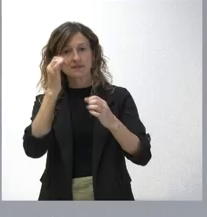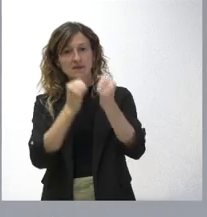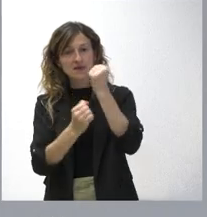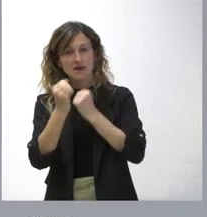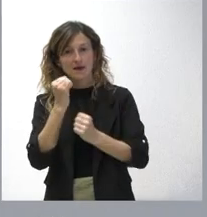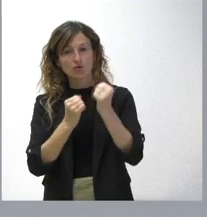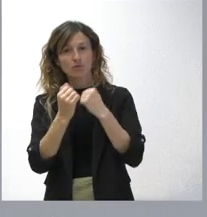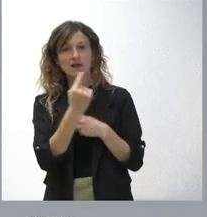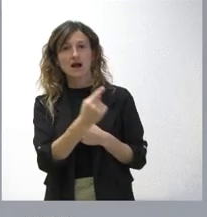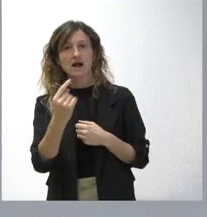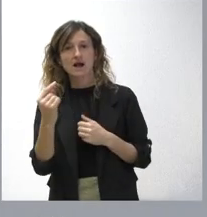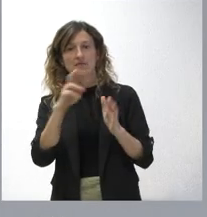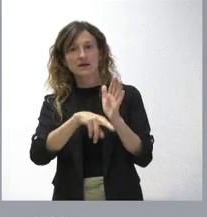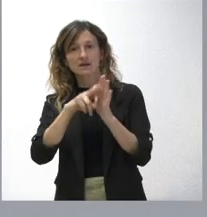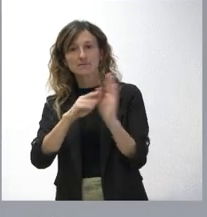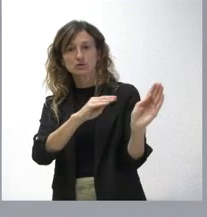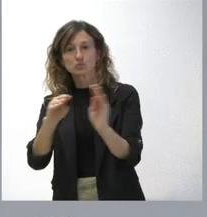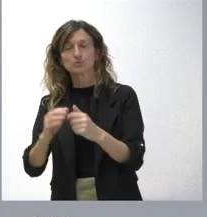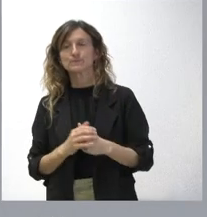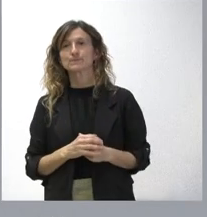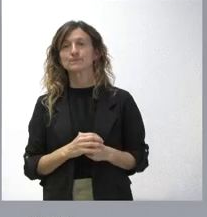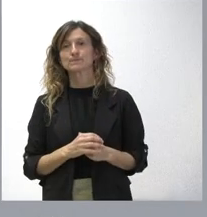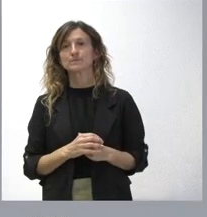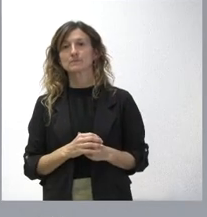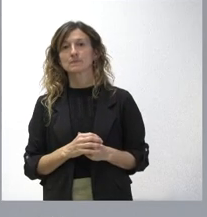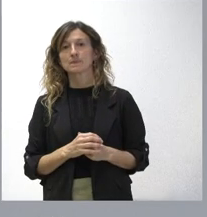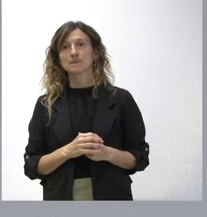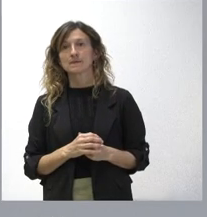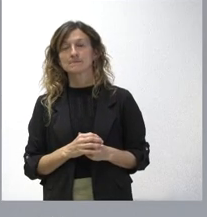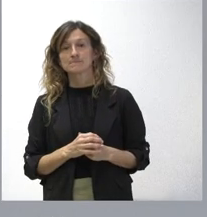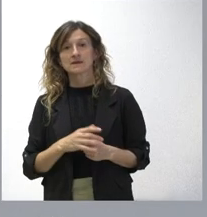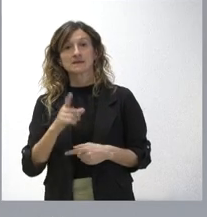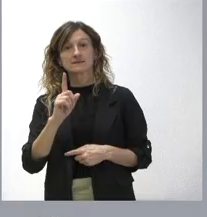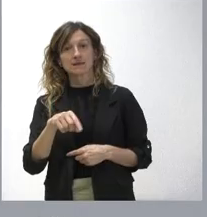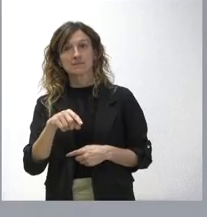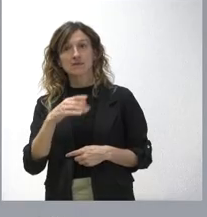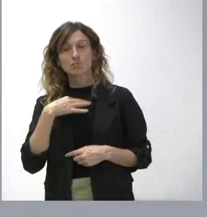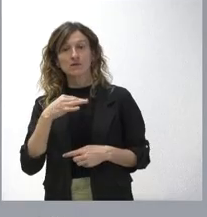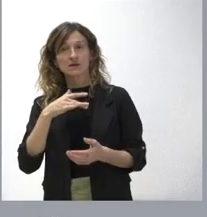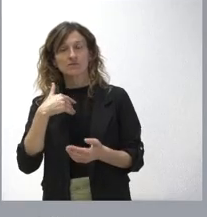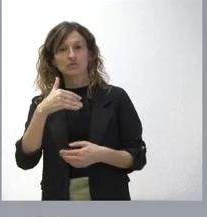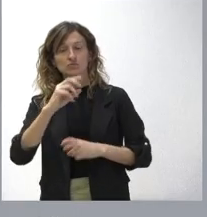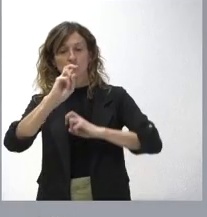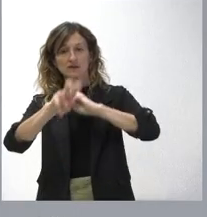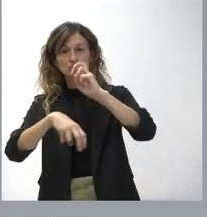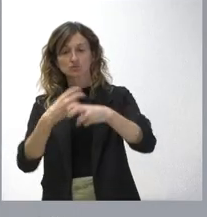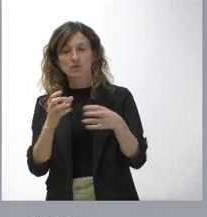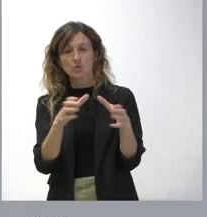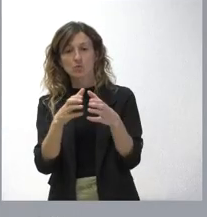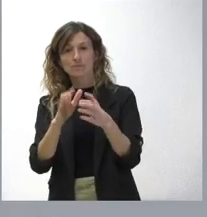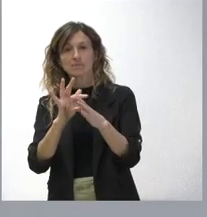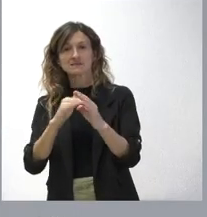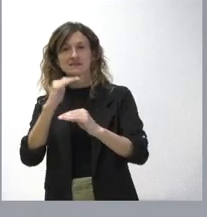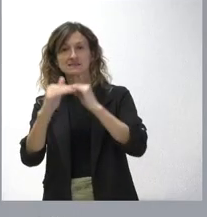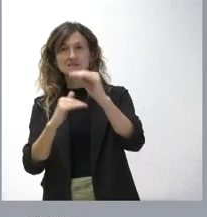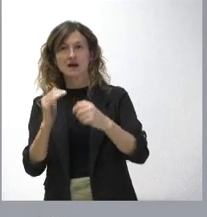en cada uno de esos desarrollos. Y eso mismo pasará con lo que es la reestructuración de cuerpos y escalas, porque hay